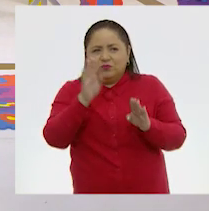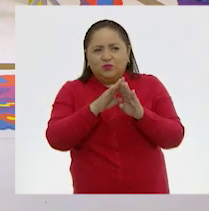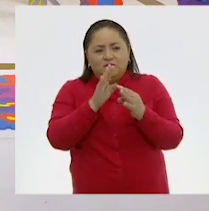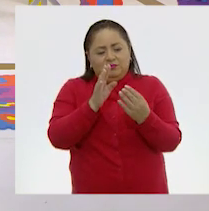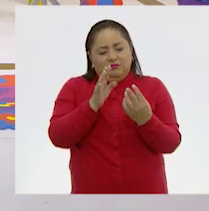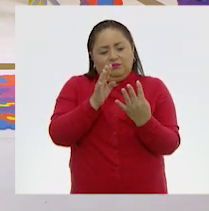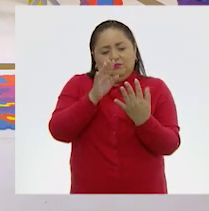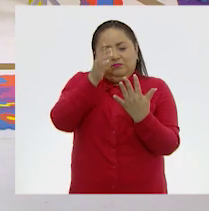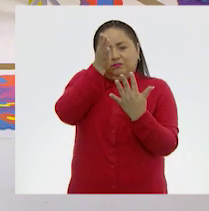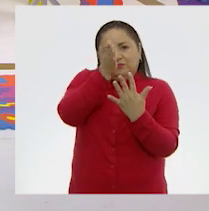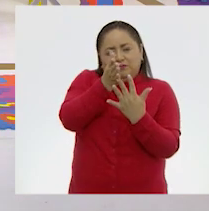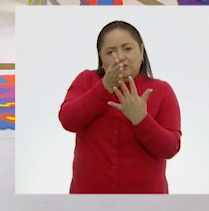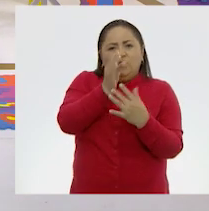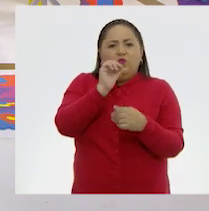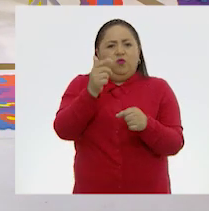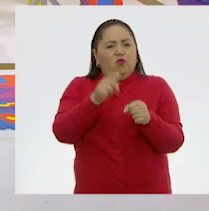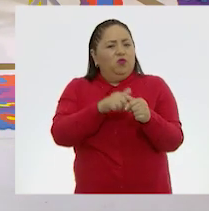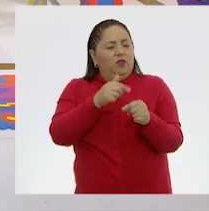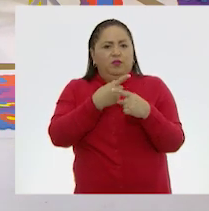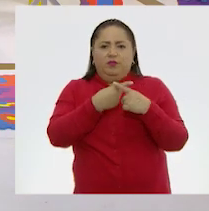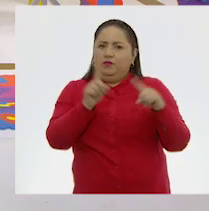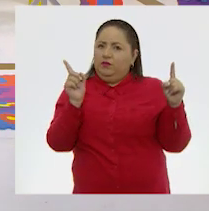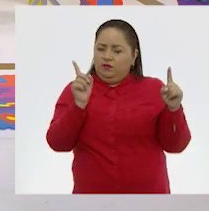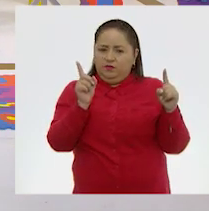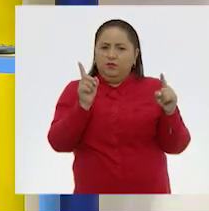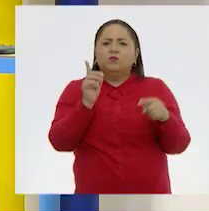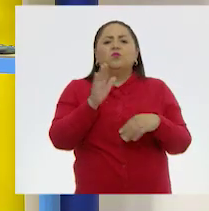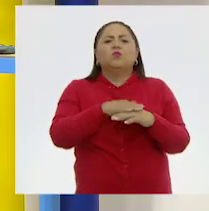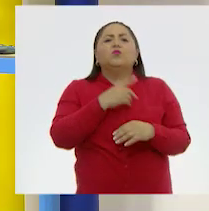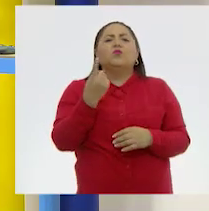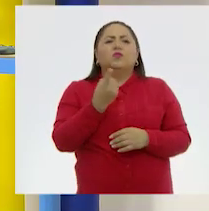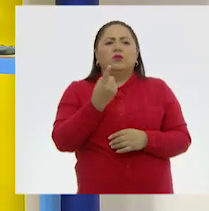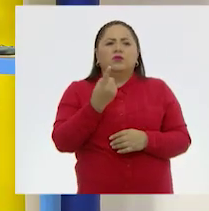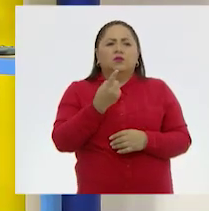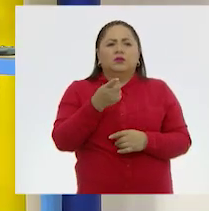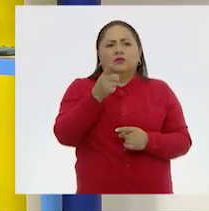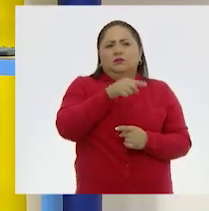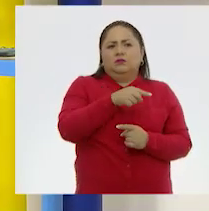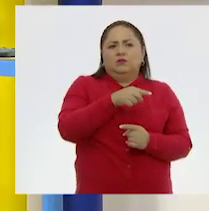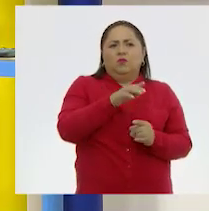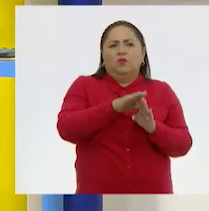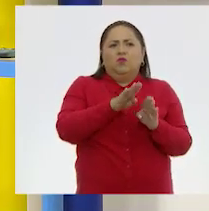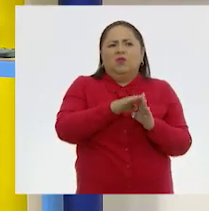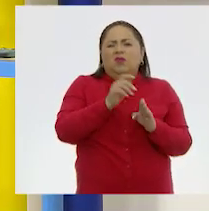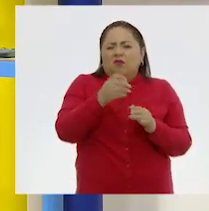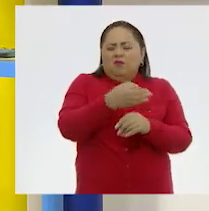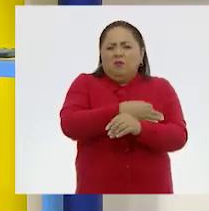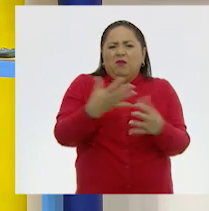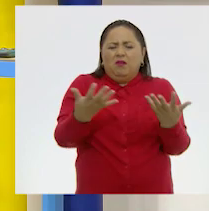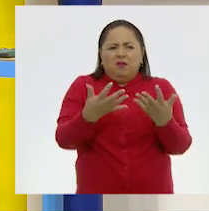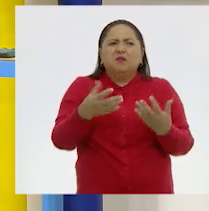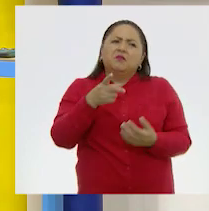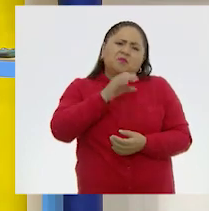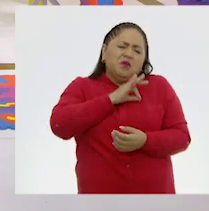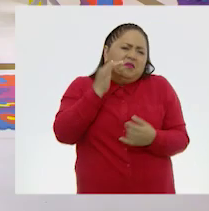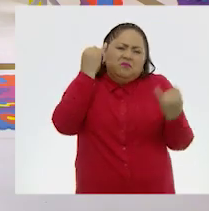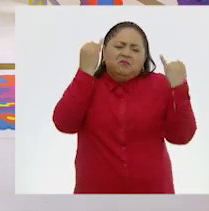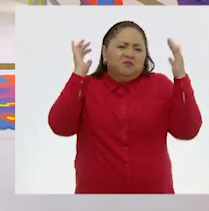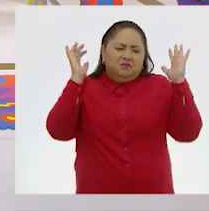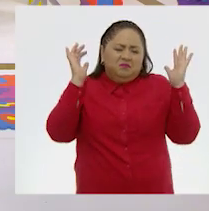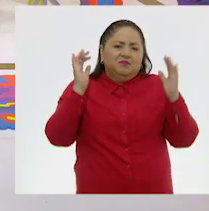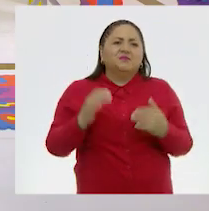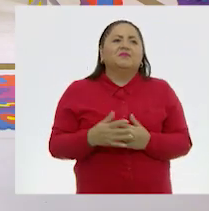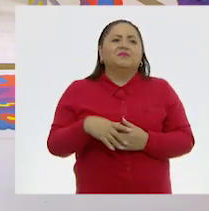en medio y con un color diferente, porque ella está guiando la actividad de ese día que hizo la familia. Eso podría ser, ¿no?